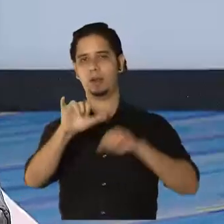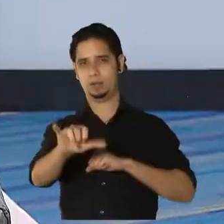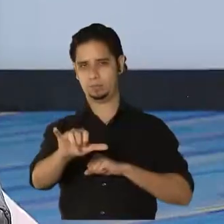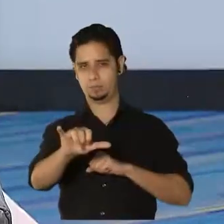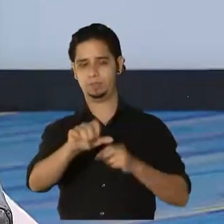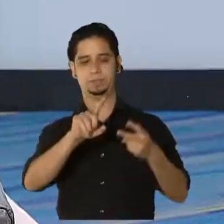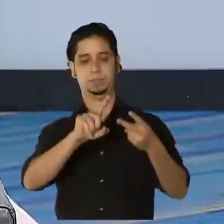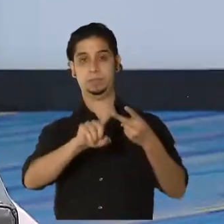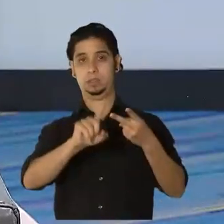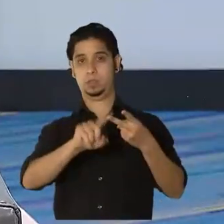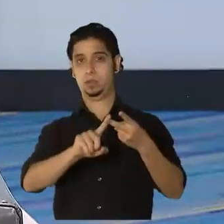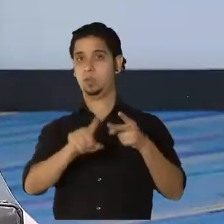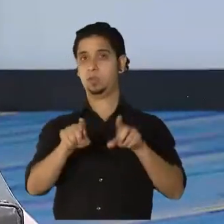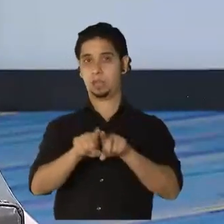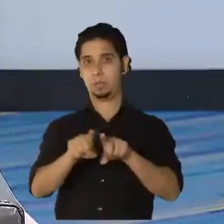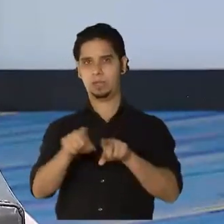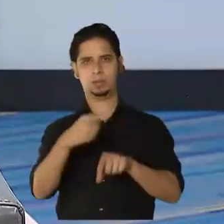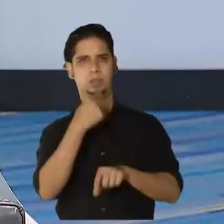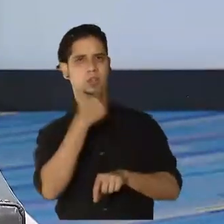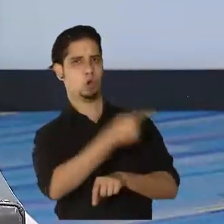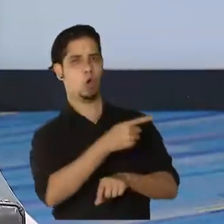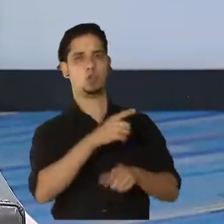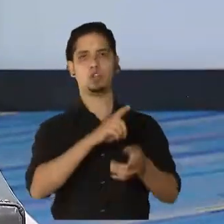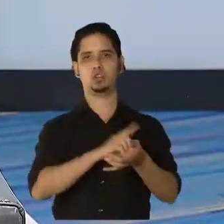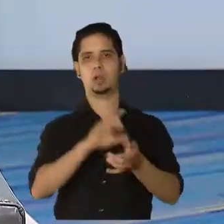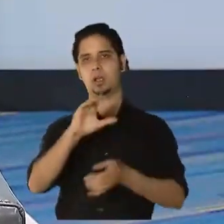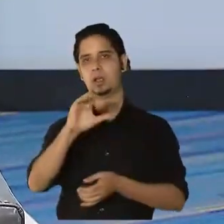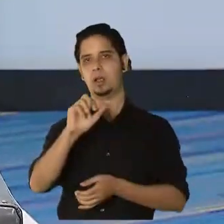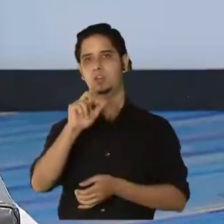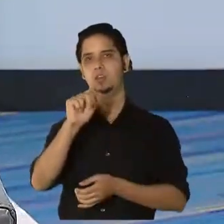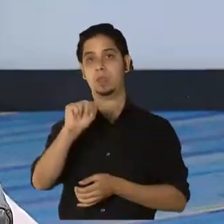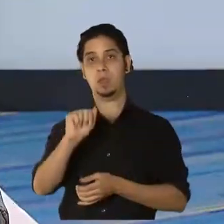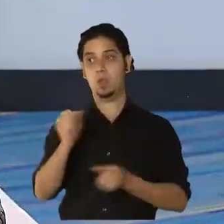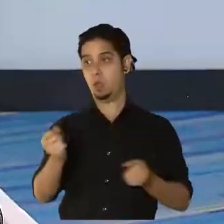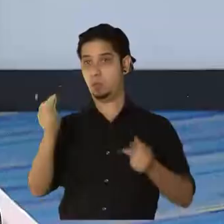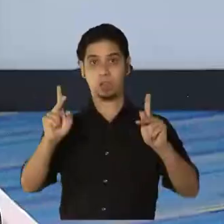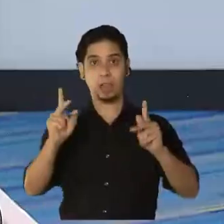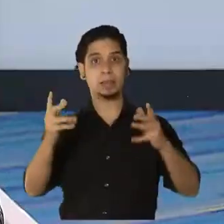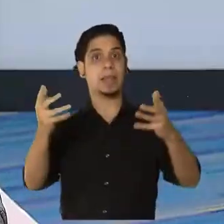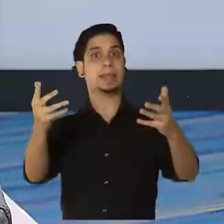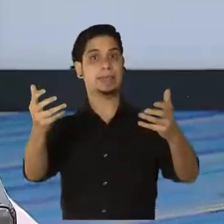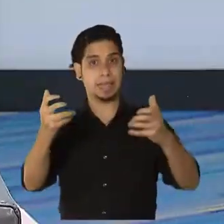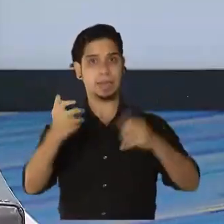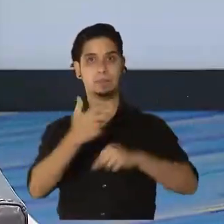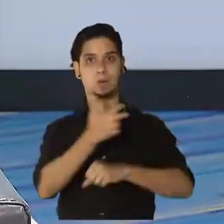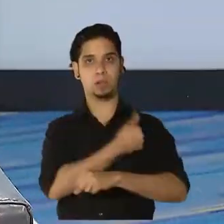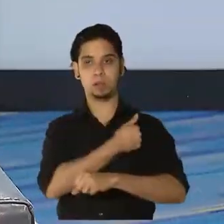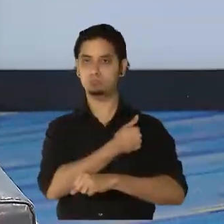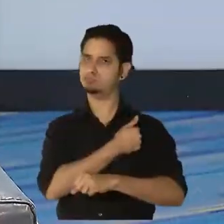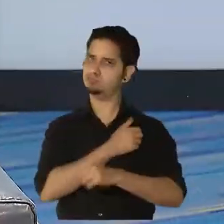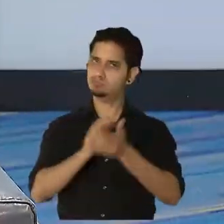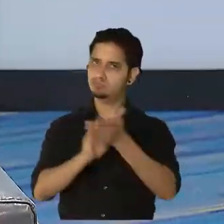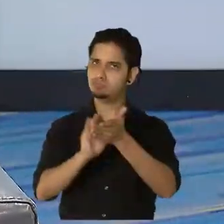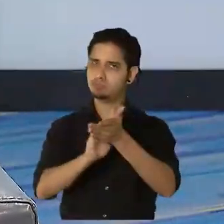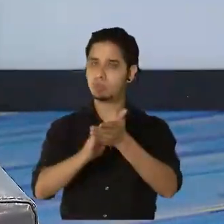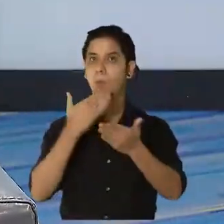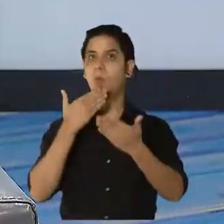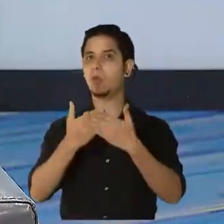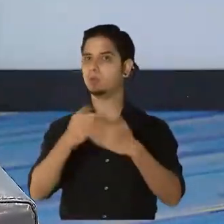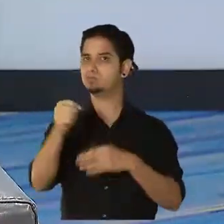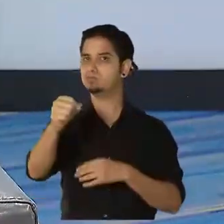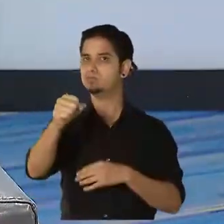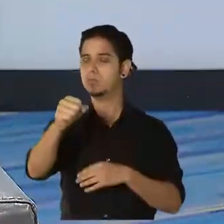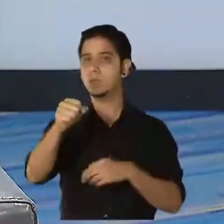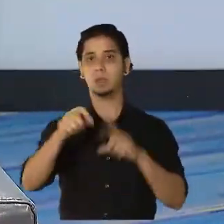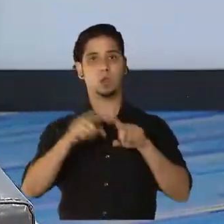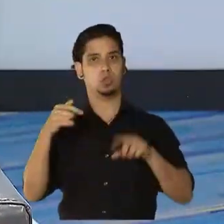Segundo, mencionaba la doctora Cardona, afortunadamente muchas personas se quieren vacunar. Y qué bueno que estamos en esa posición, pero